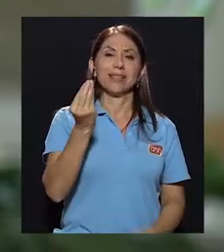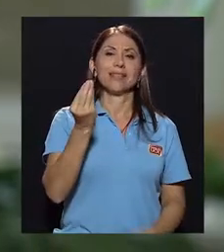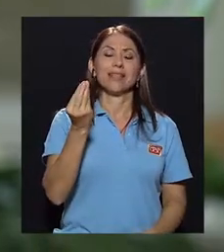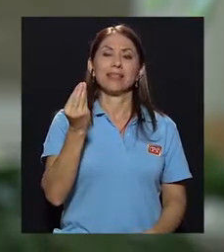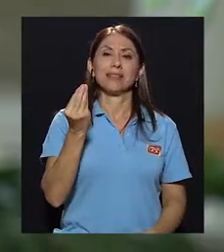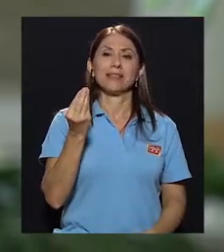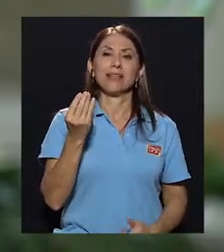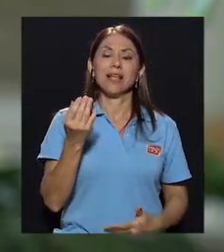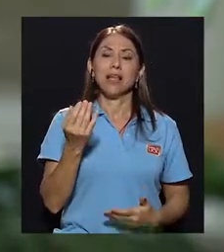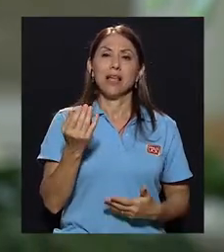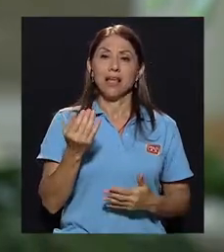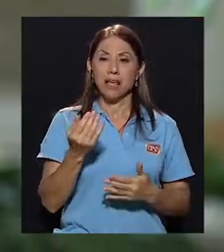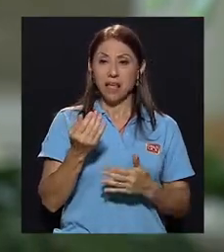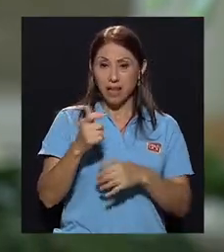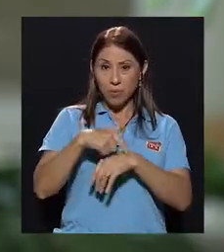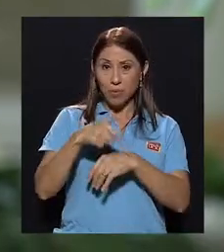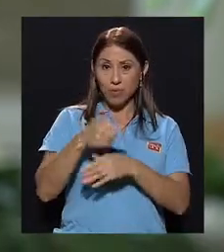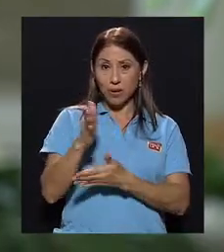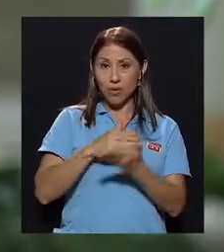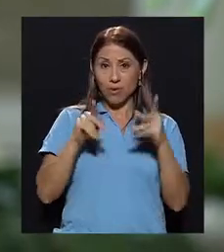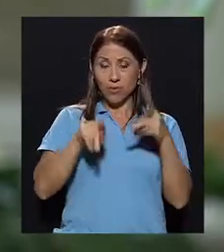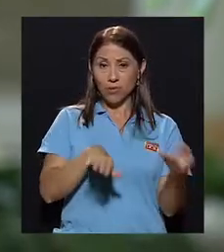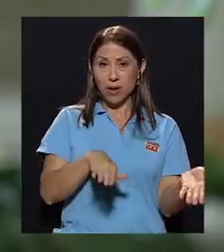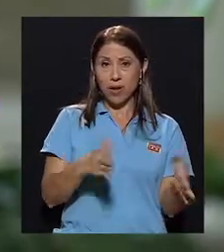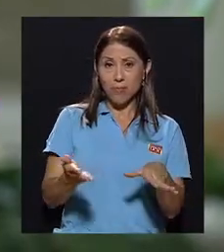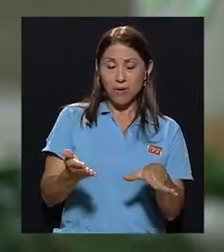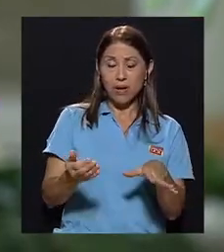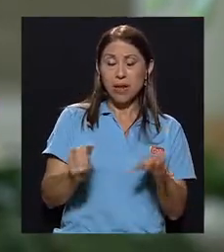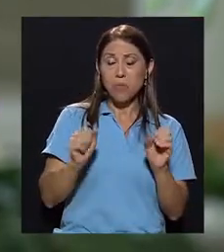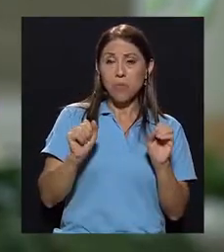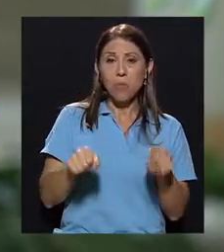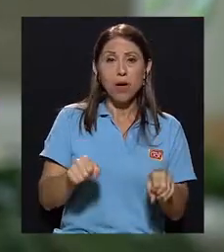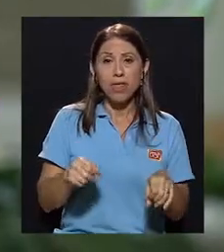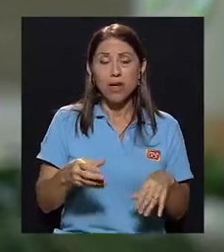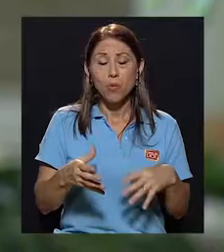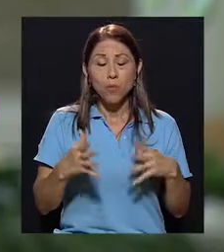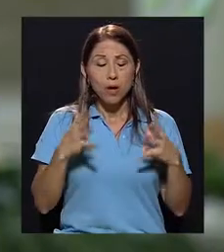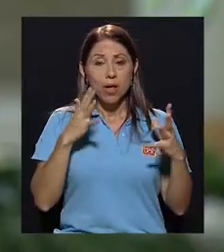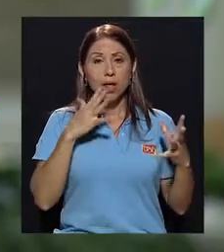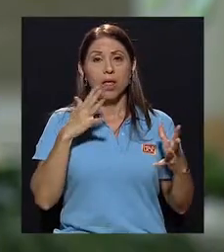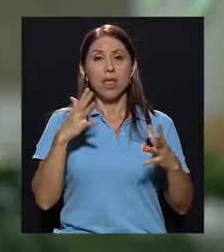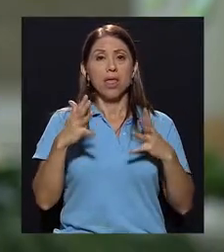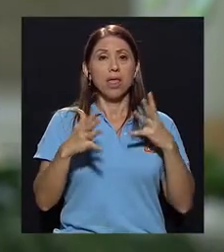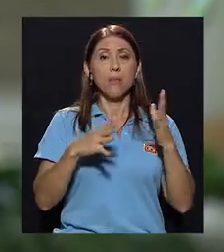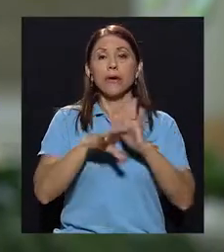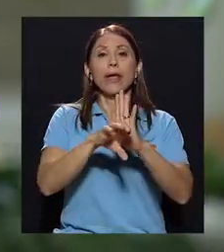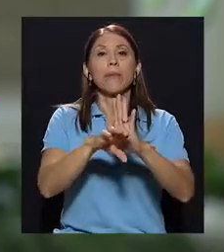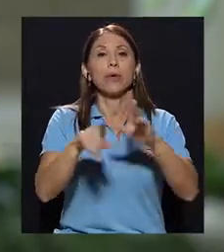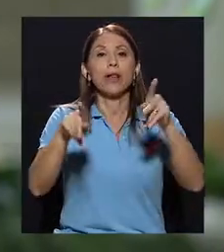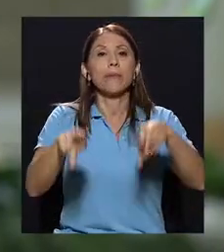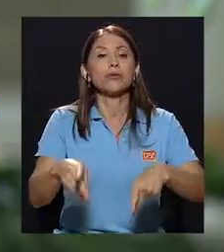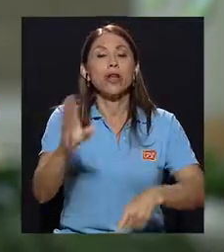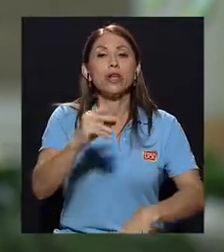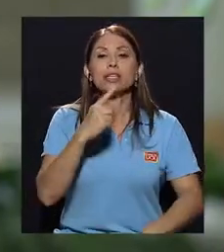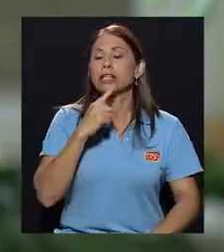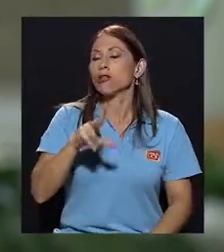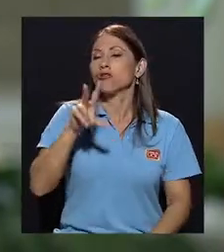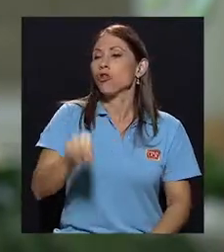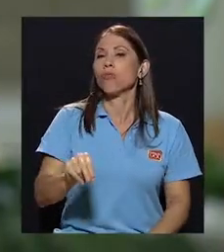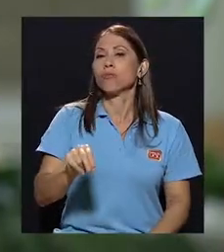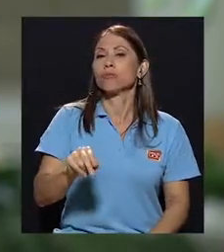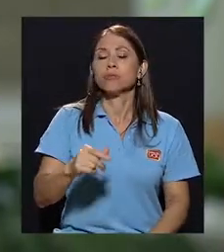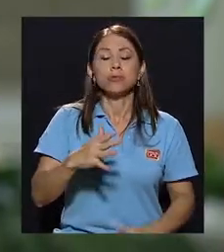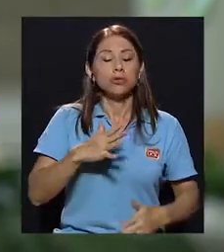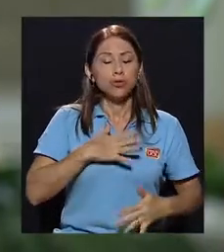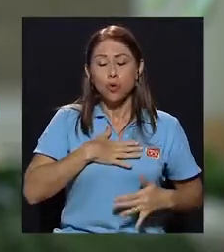la aparición de una pérdida puede arrastrarlo, es decir, que de repente el adolescente diga, no, no hago duelo, me voy, me